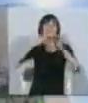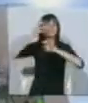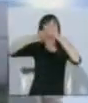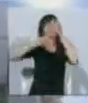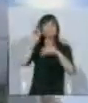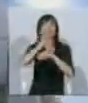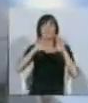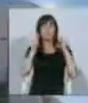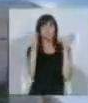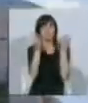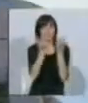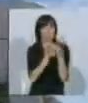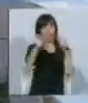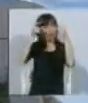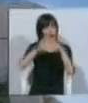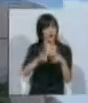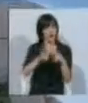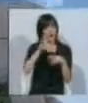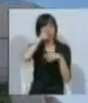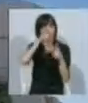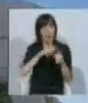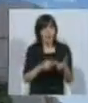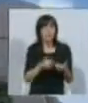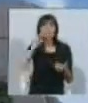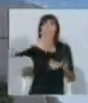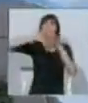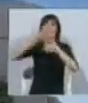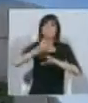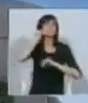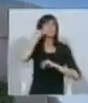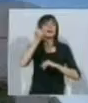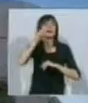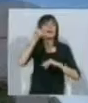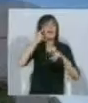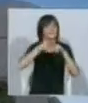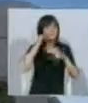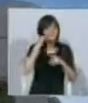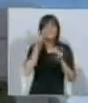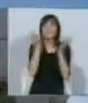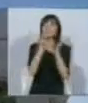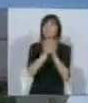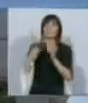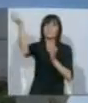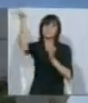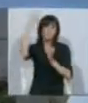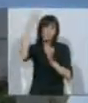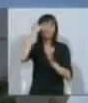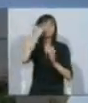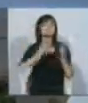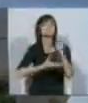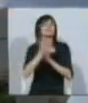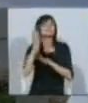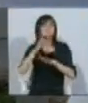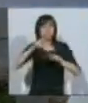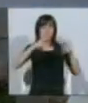los agujeros negros, la formación de galaxias, estrellas, estudiar el sol, y también el desplazamiento de las